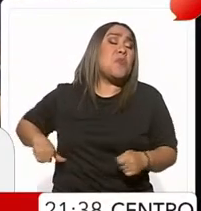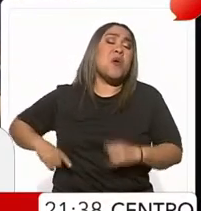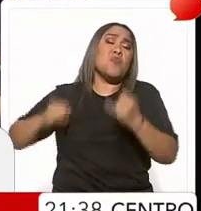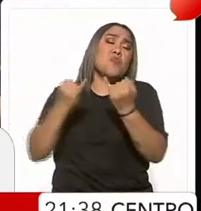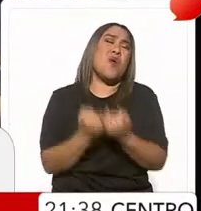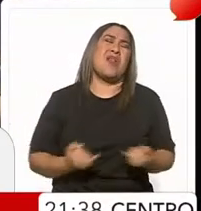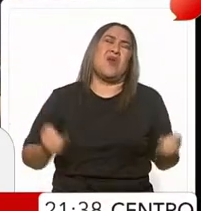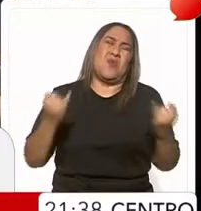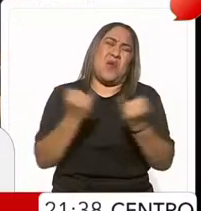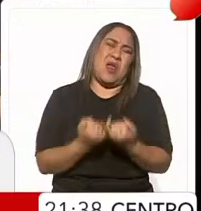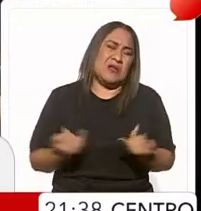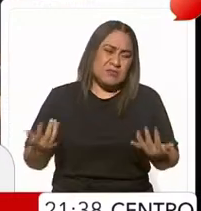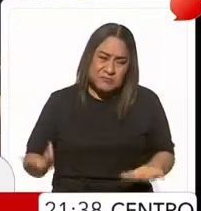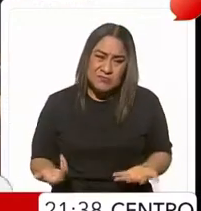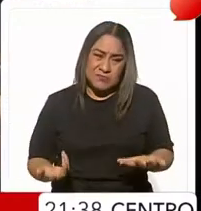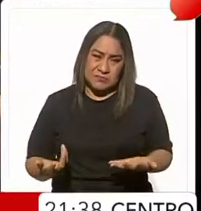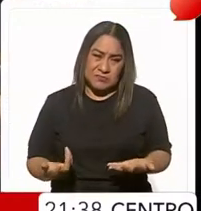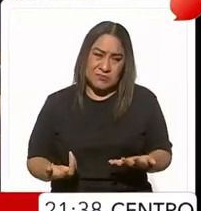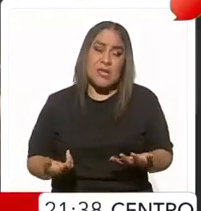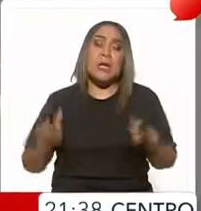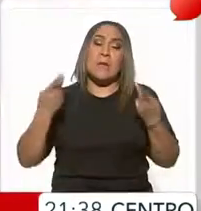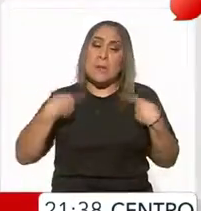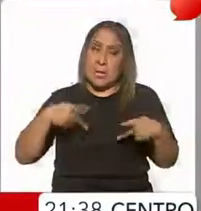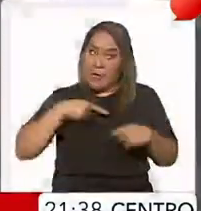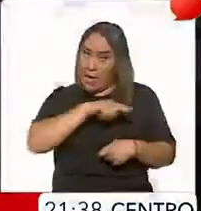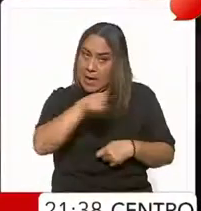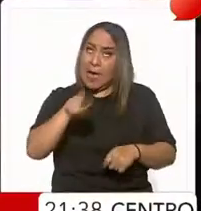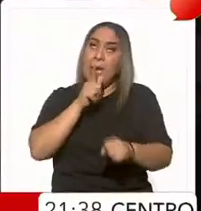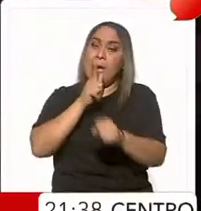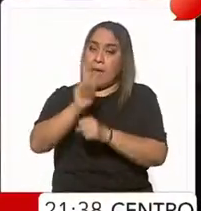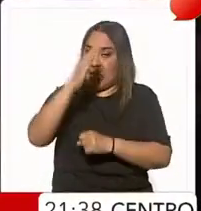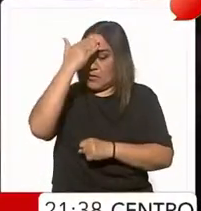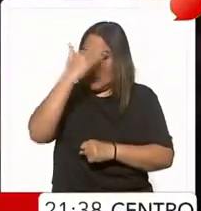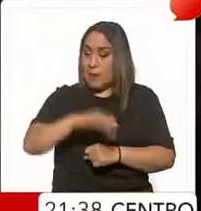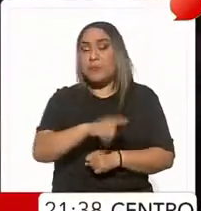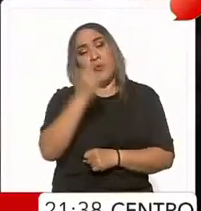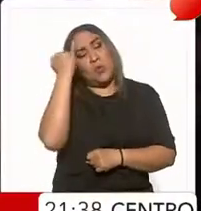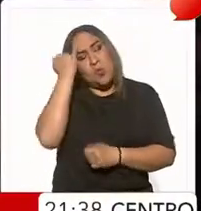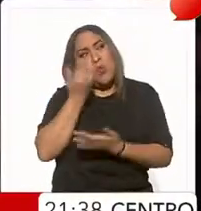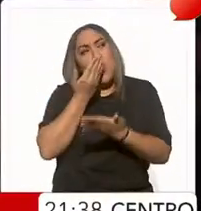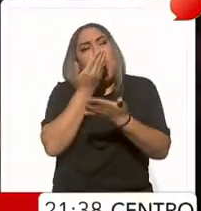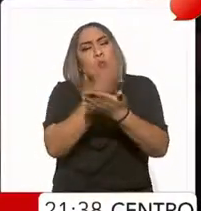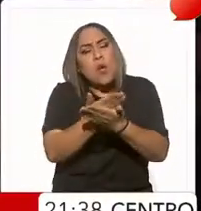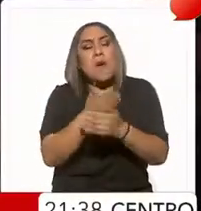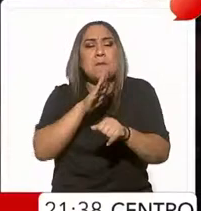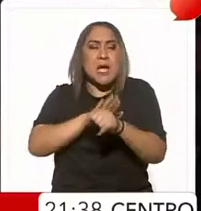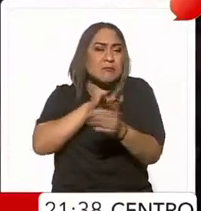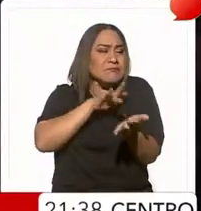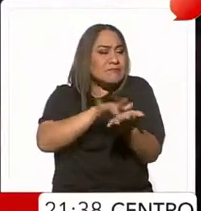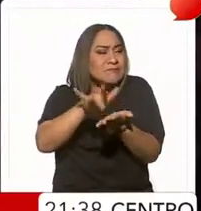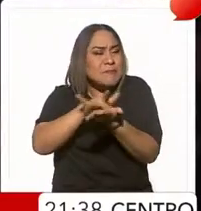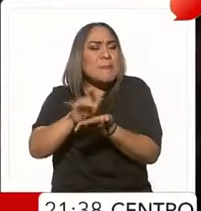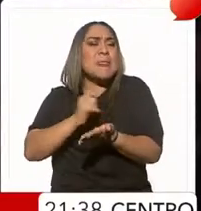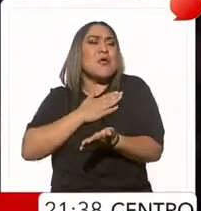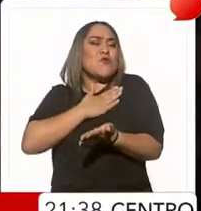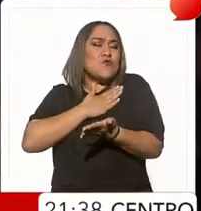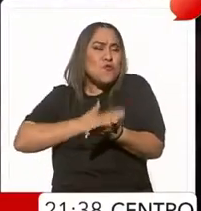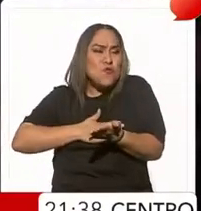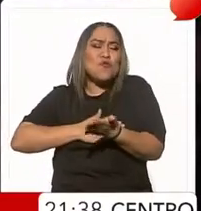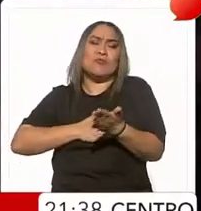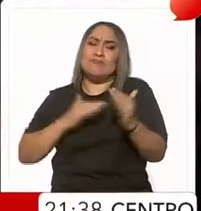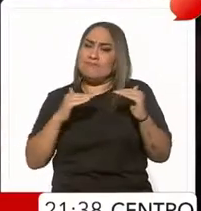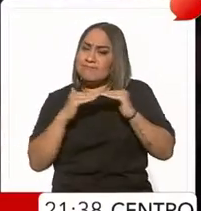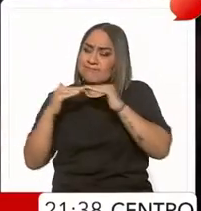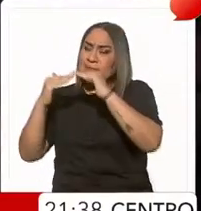y eso lo tiene claro la ciudadanía. La propuesta, fortalecimiento de la democracia y gobierno honesto